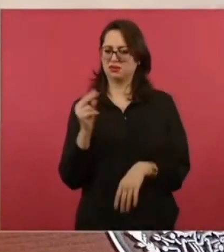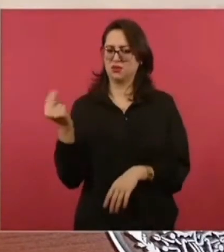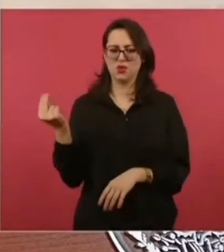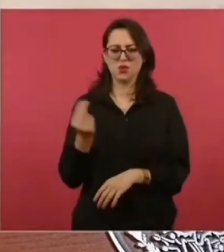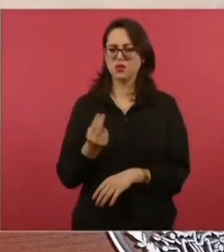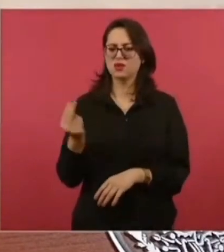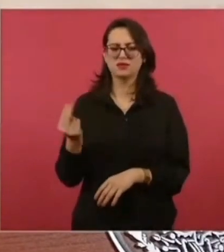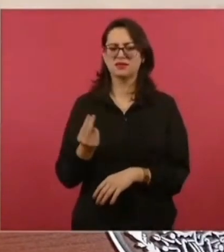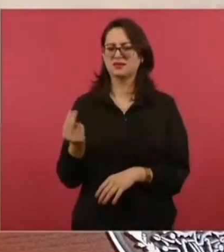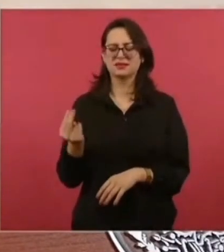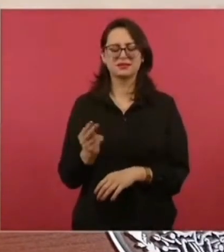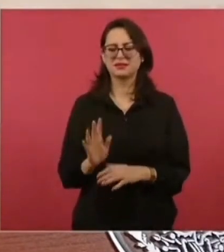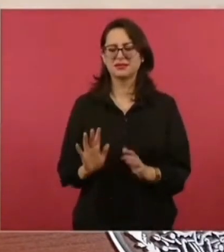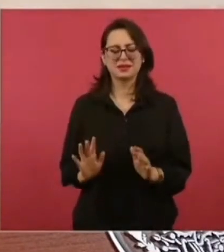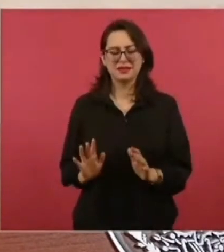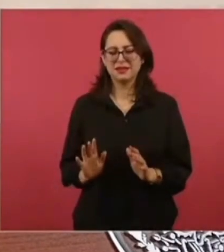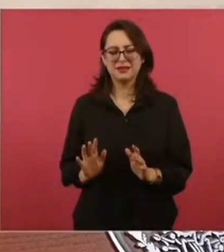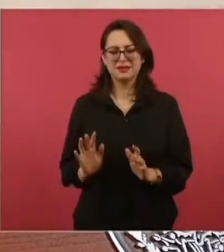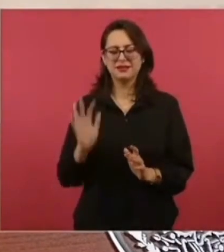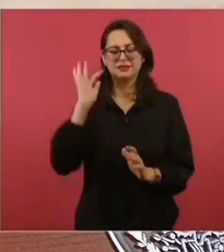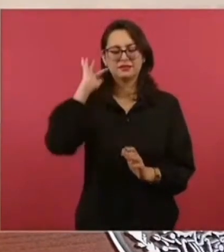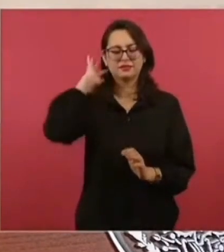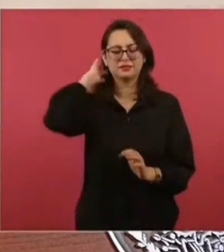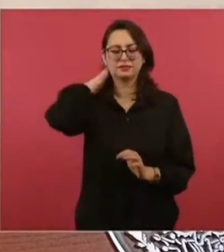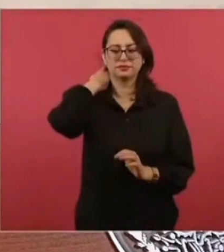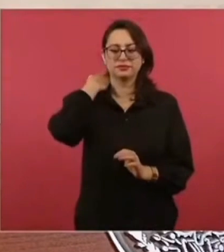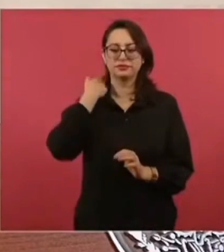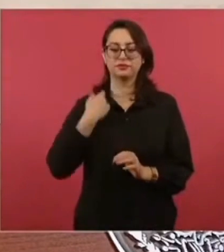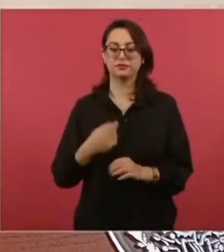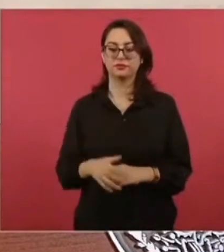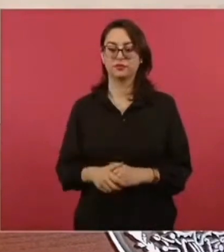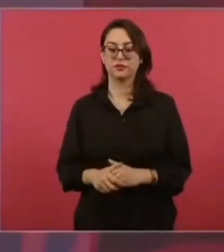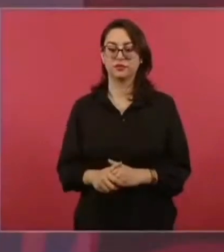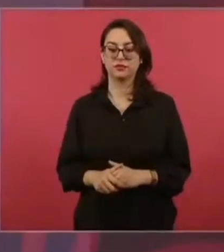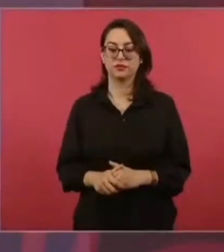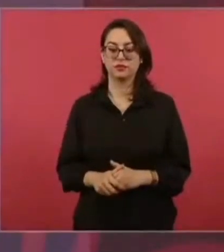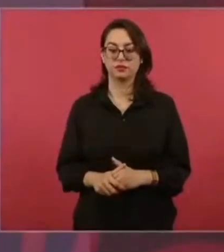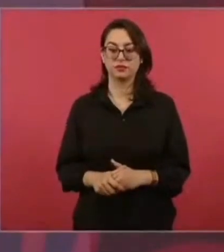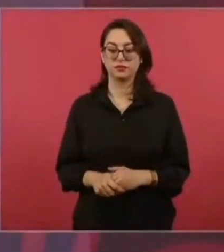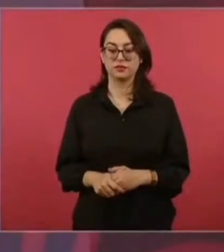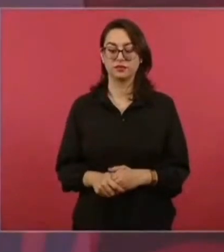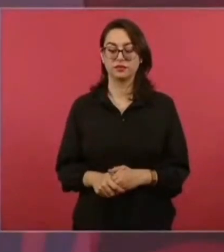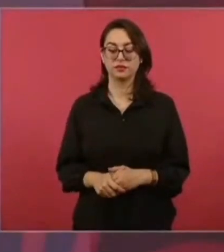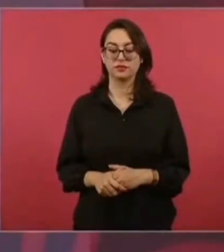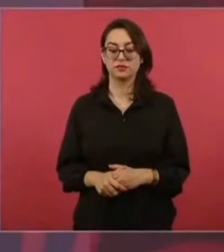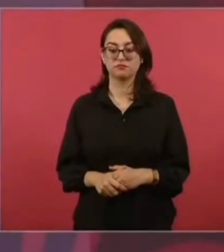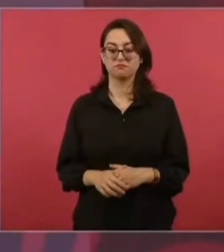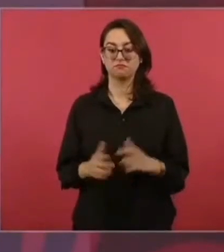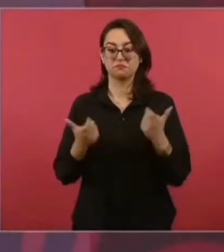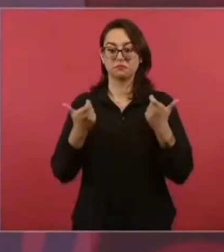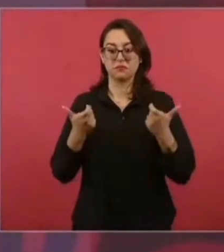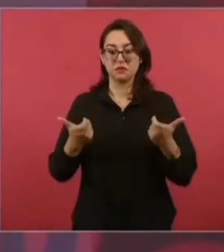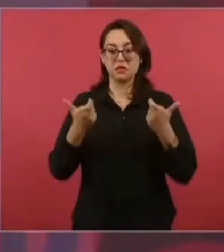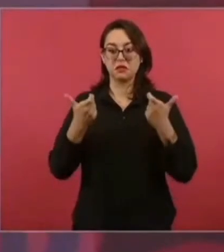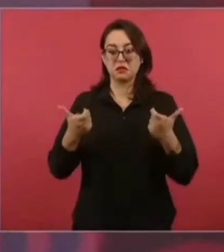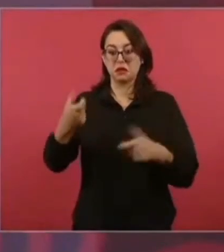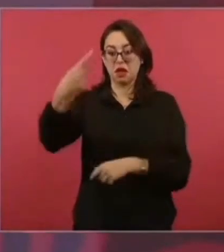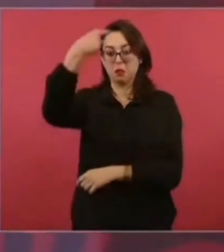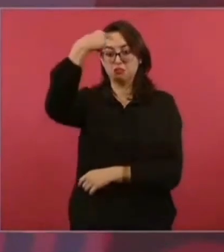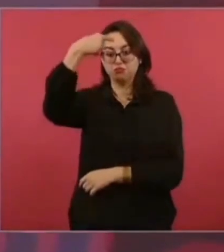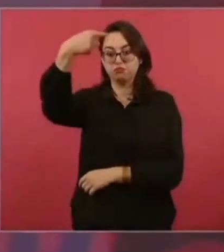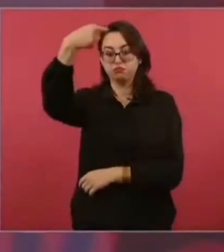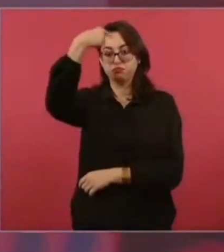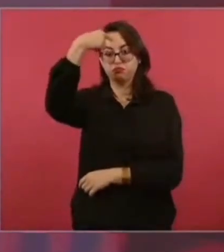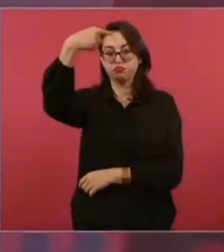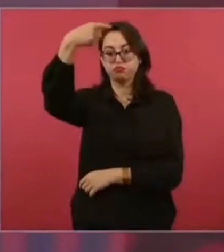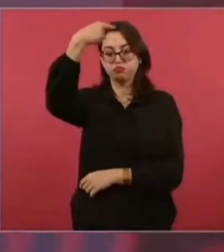No gente que tiene como Dios al dinero. Que lo único